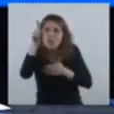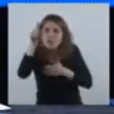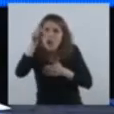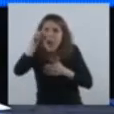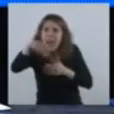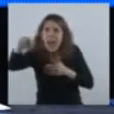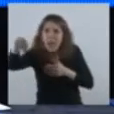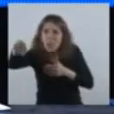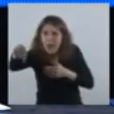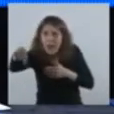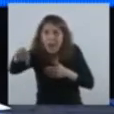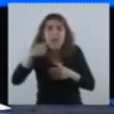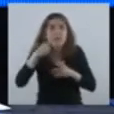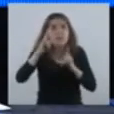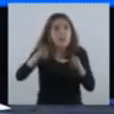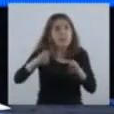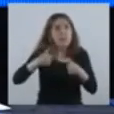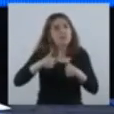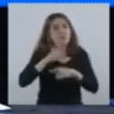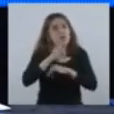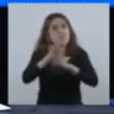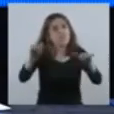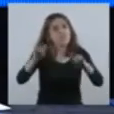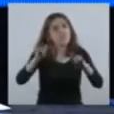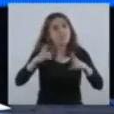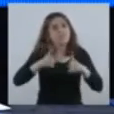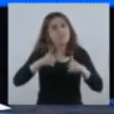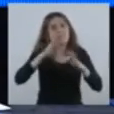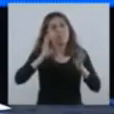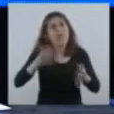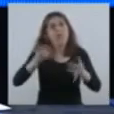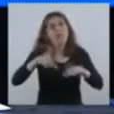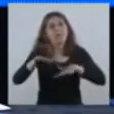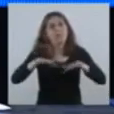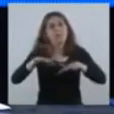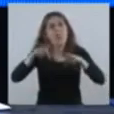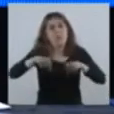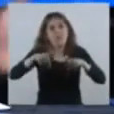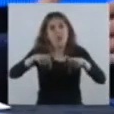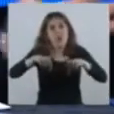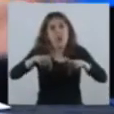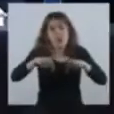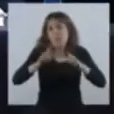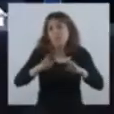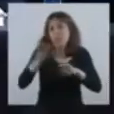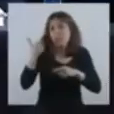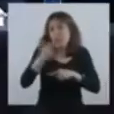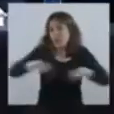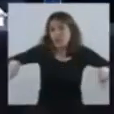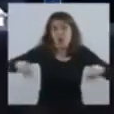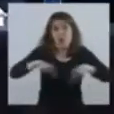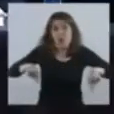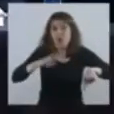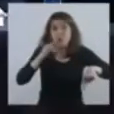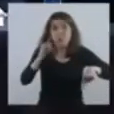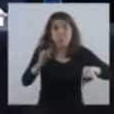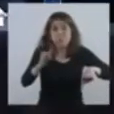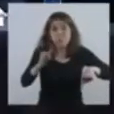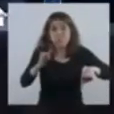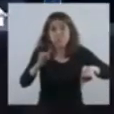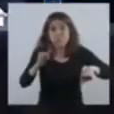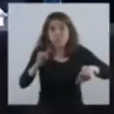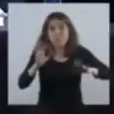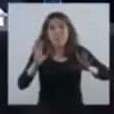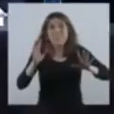Yo advierto que estamos viviendo un momento que, como dijimos todos acá, ninguno previó que